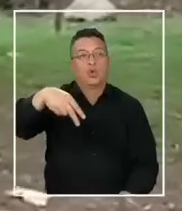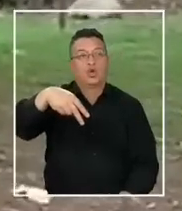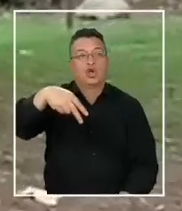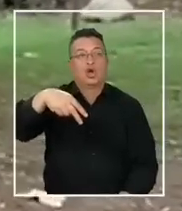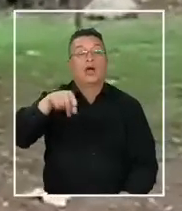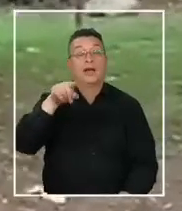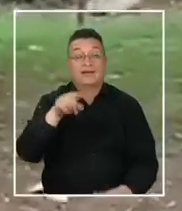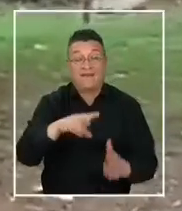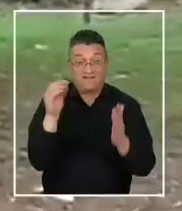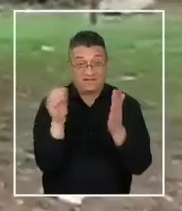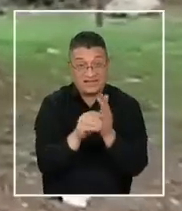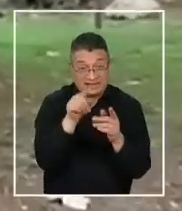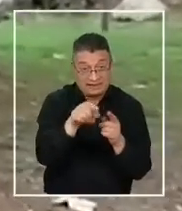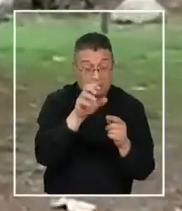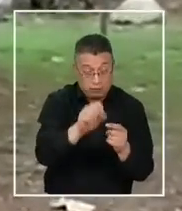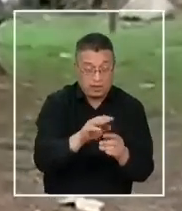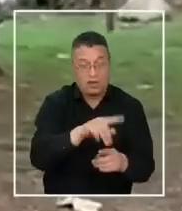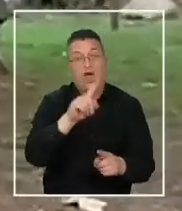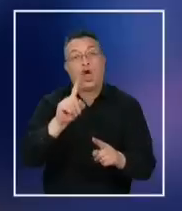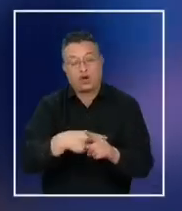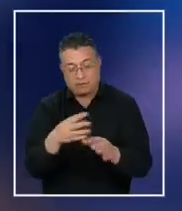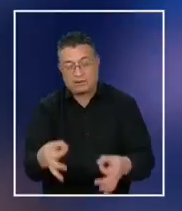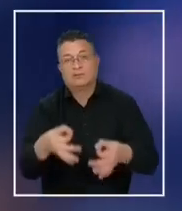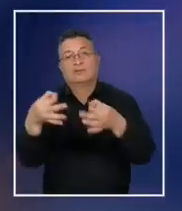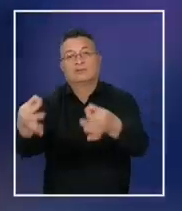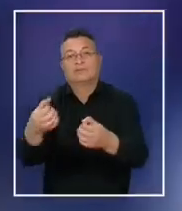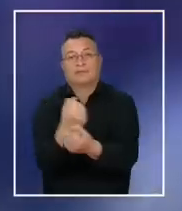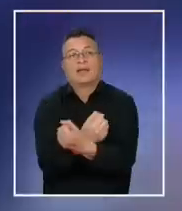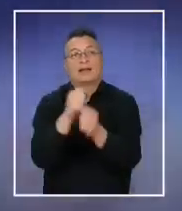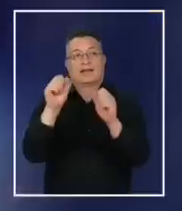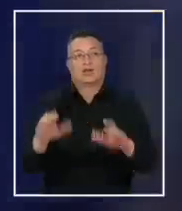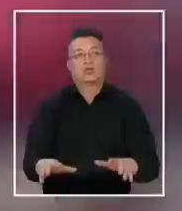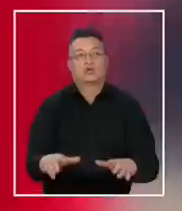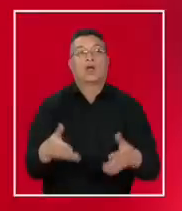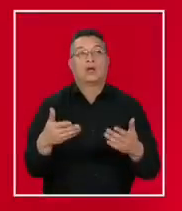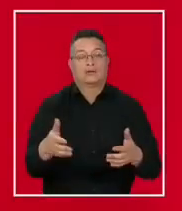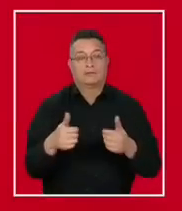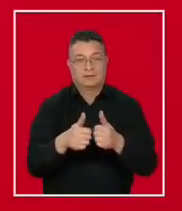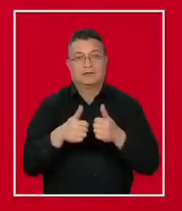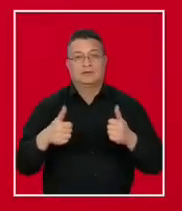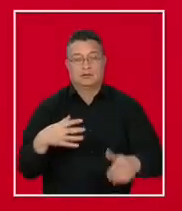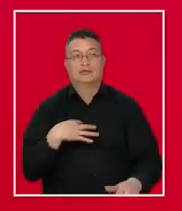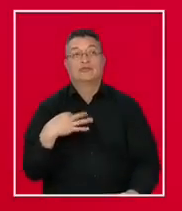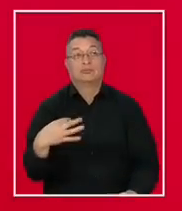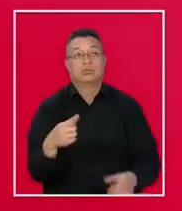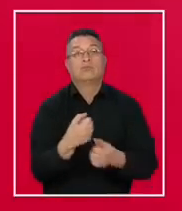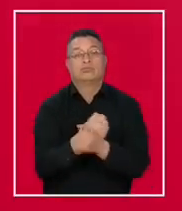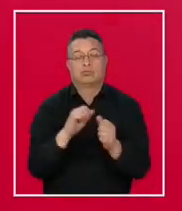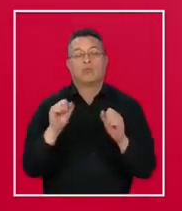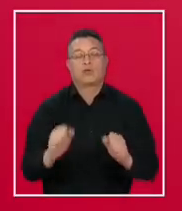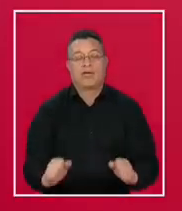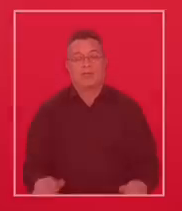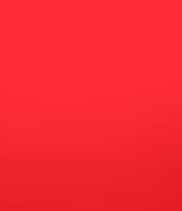tras esa fecha podrá volver a presentar su renuncia, ahora, eso sí, como consejero constitucional.